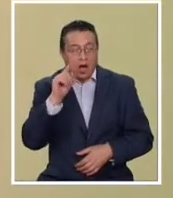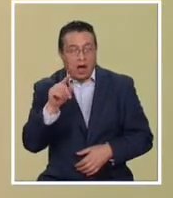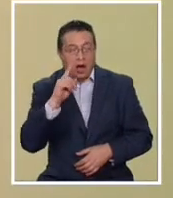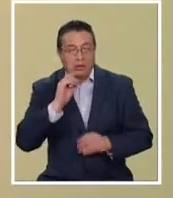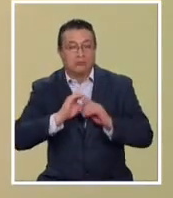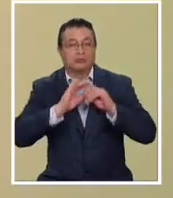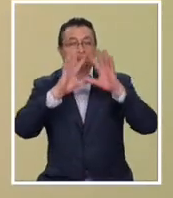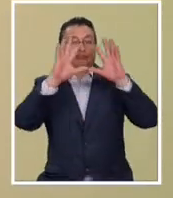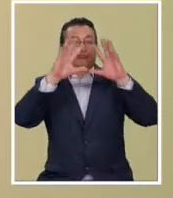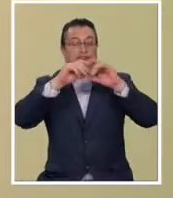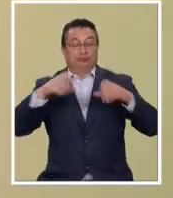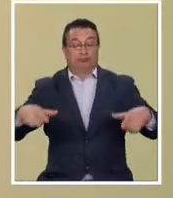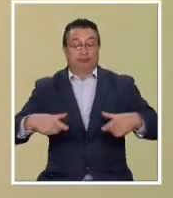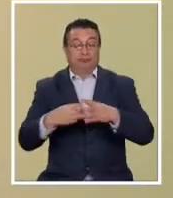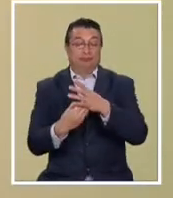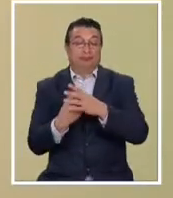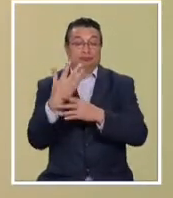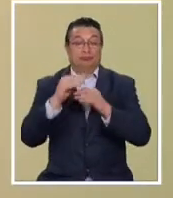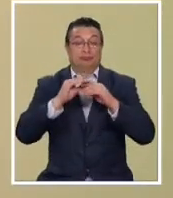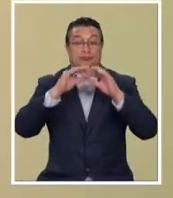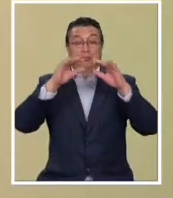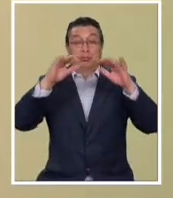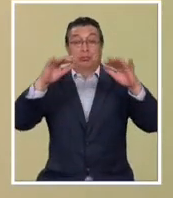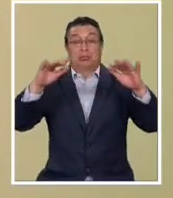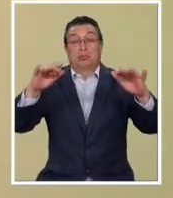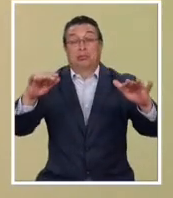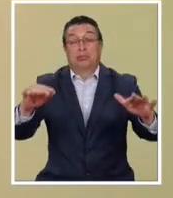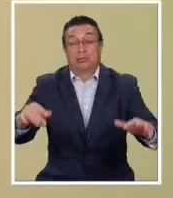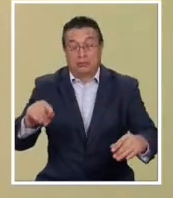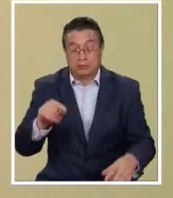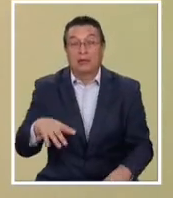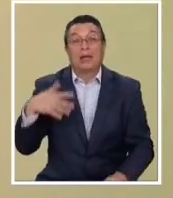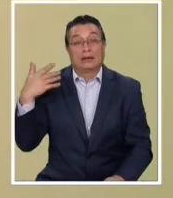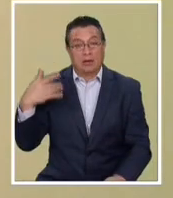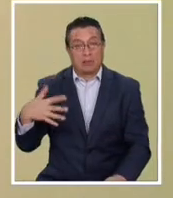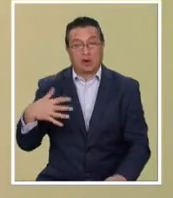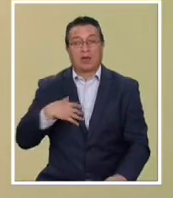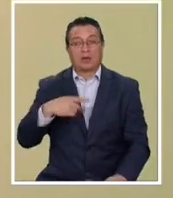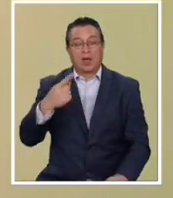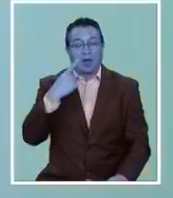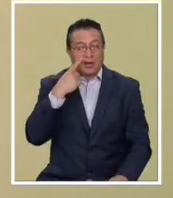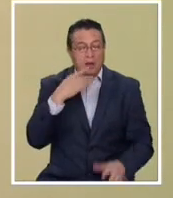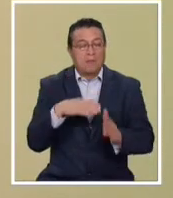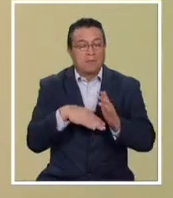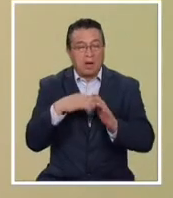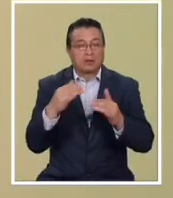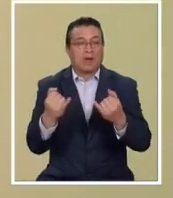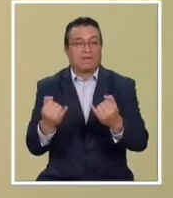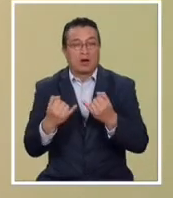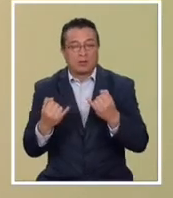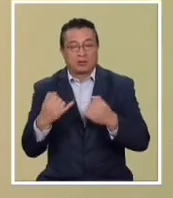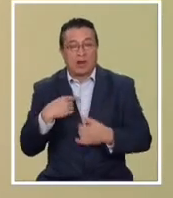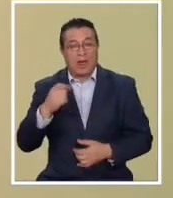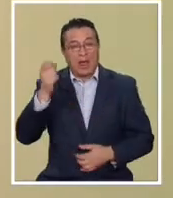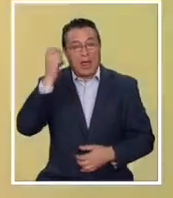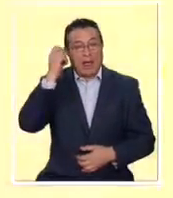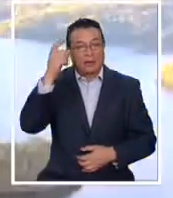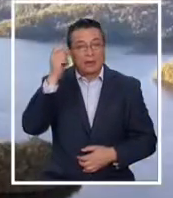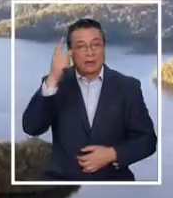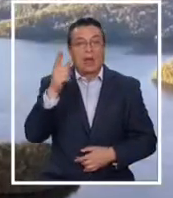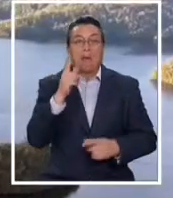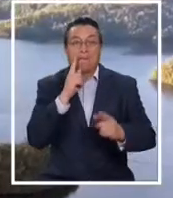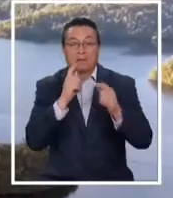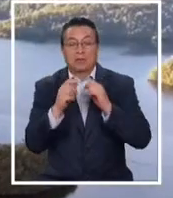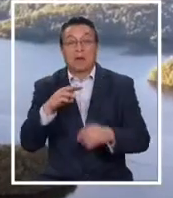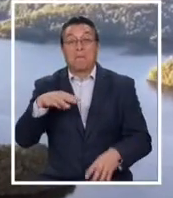ceniza de este volcán. Yo creo que es importante para tener más datos y para entender mejor el riesgo.